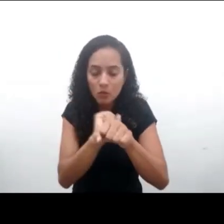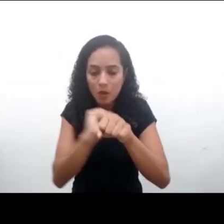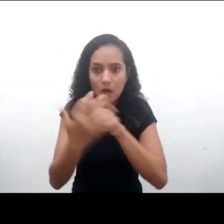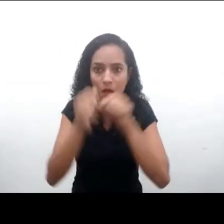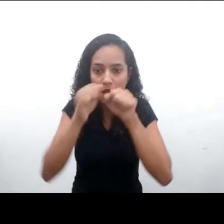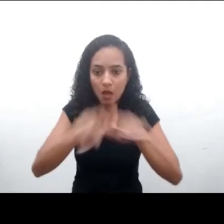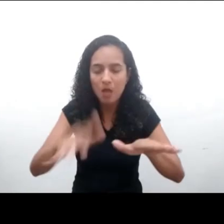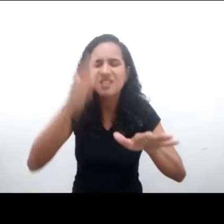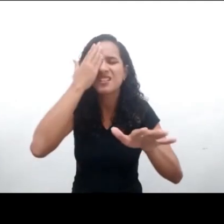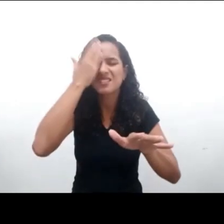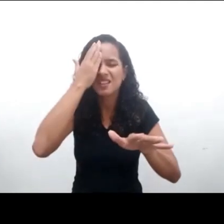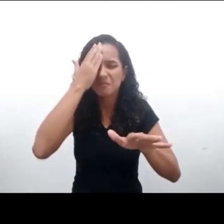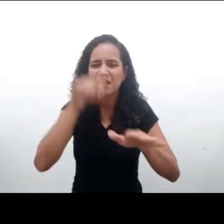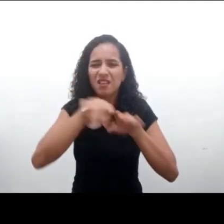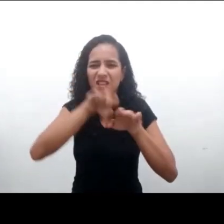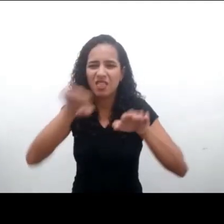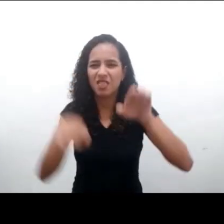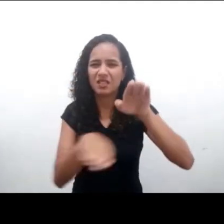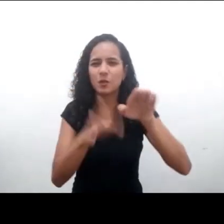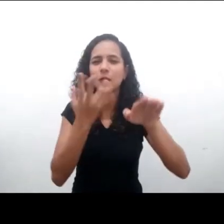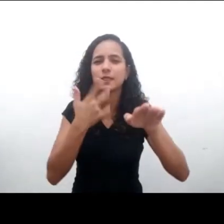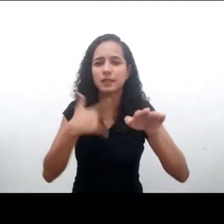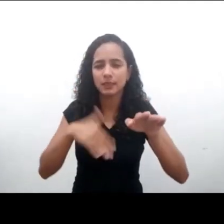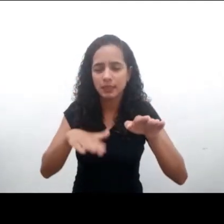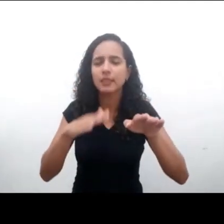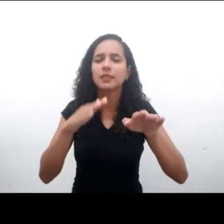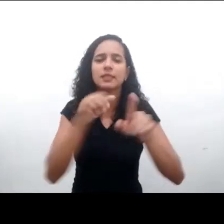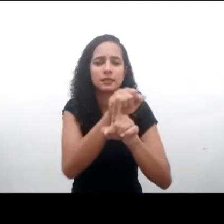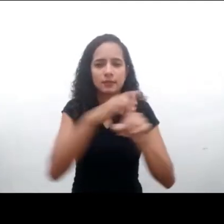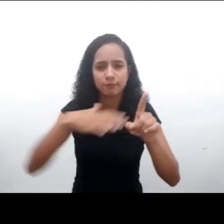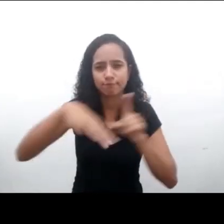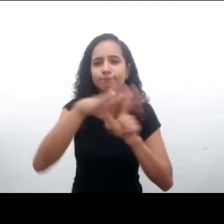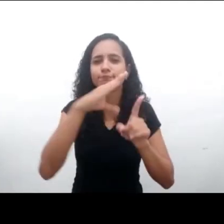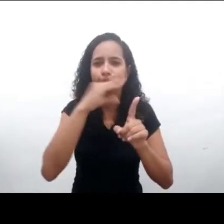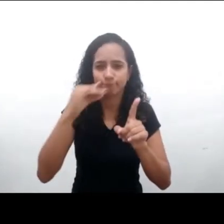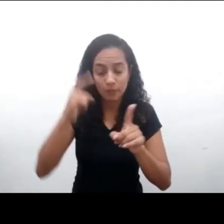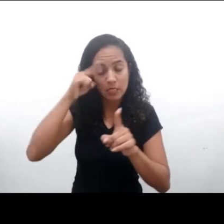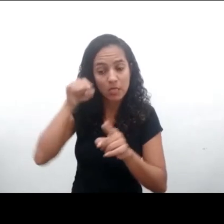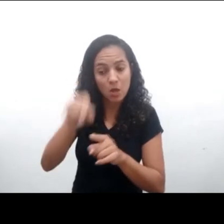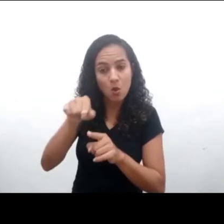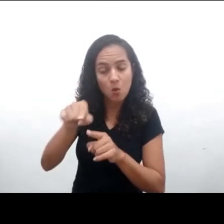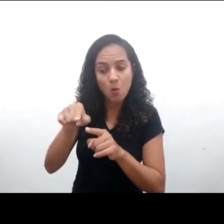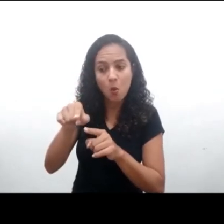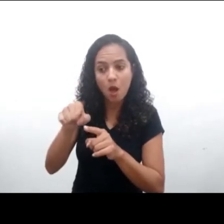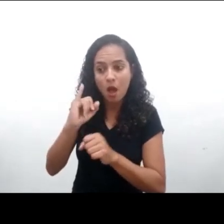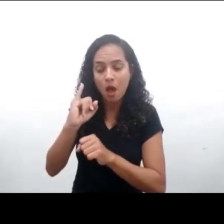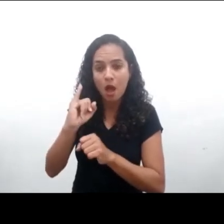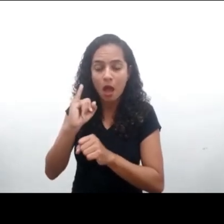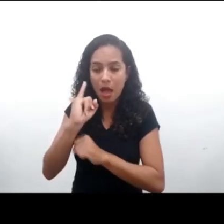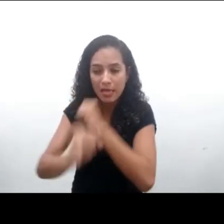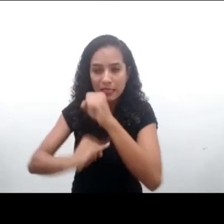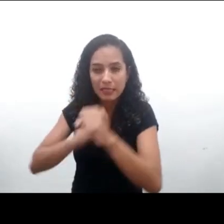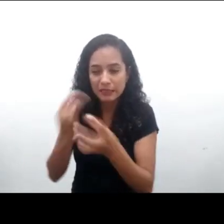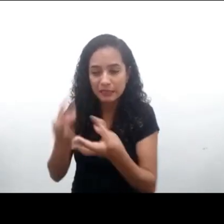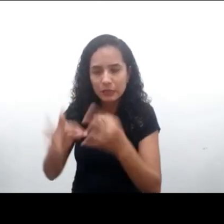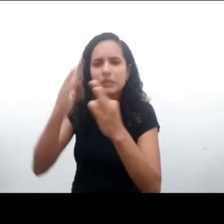la desigualdad y ha profundizado las desigualdades. Los datos que empiezan a aparecer en materia